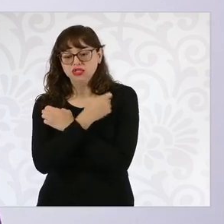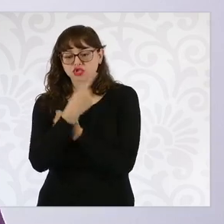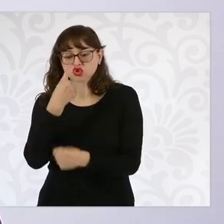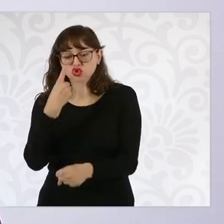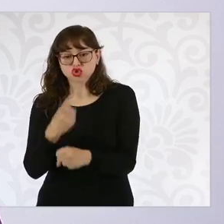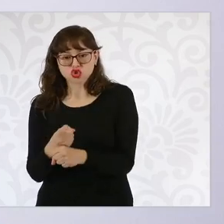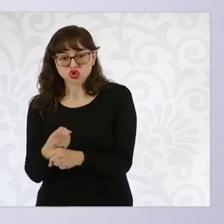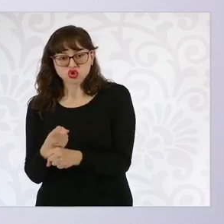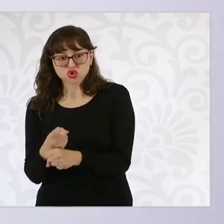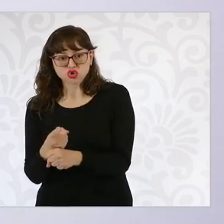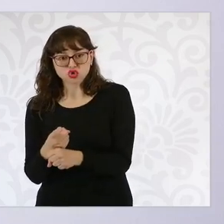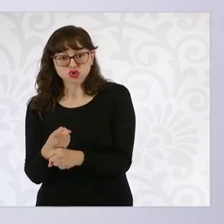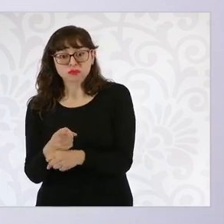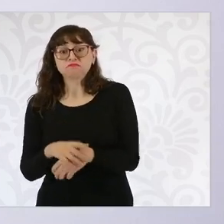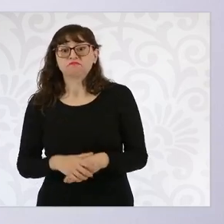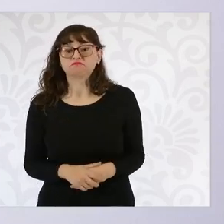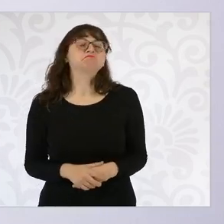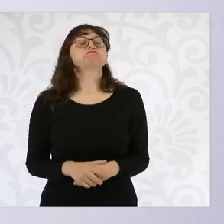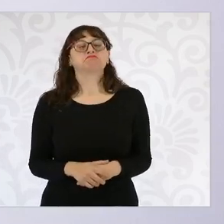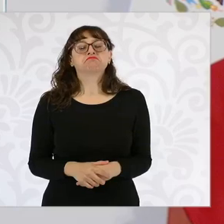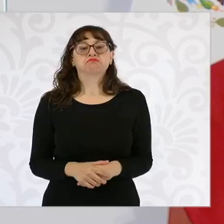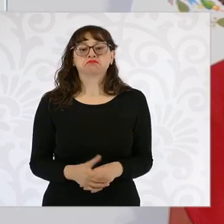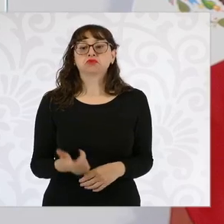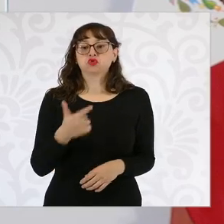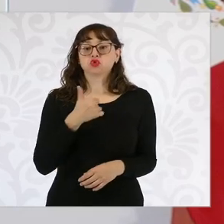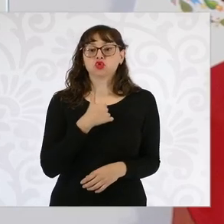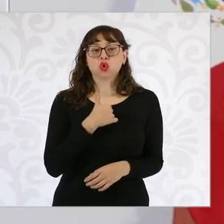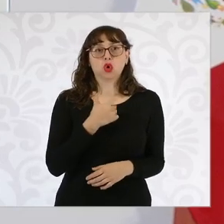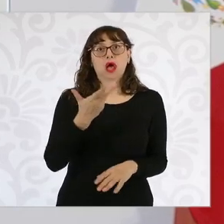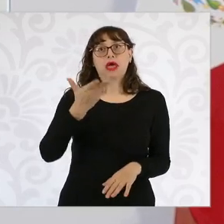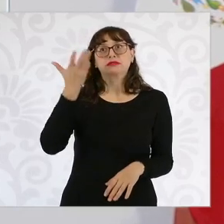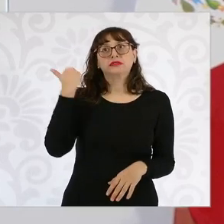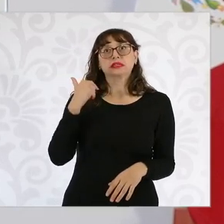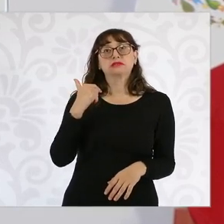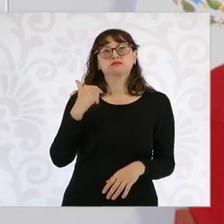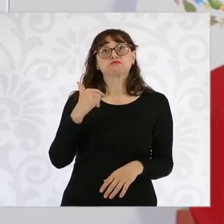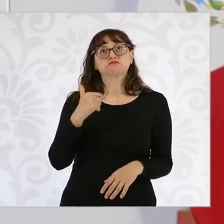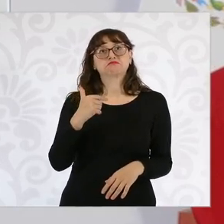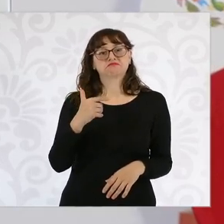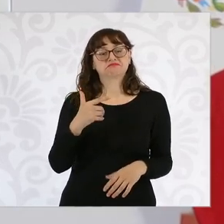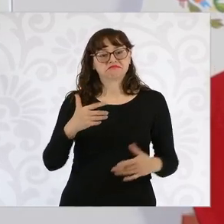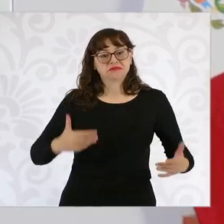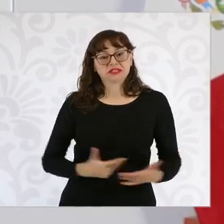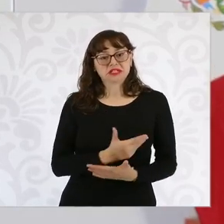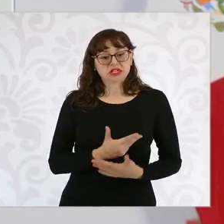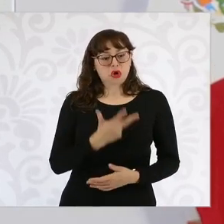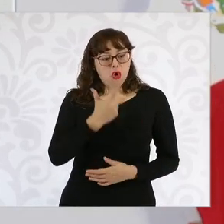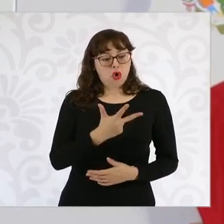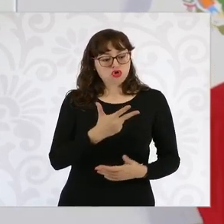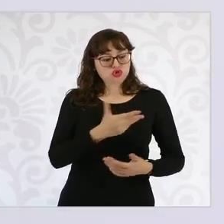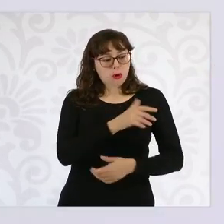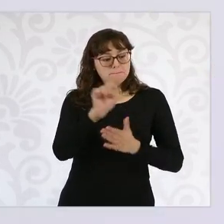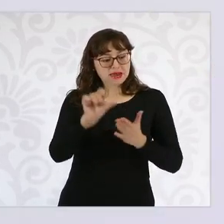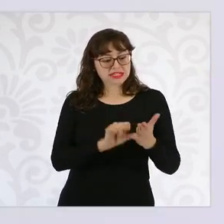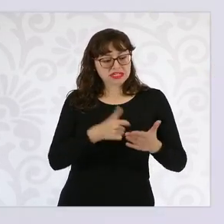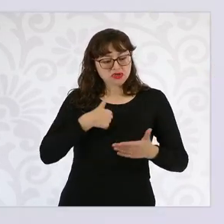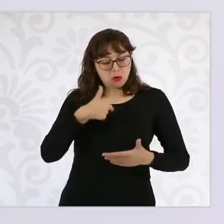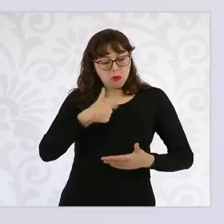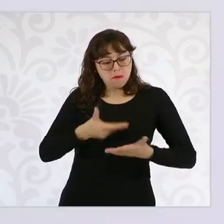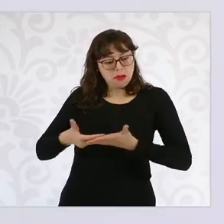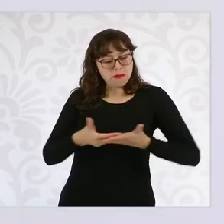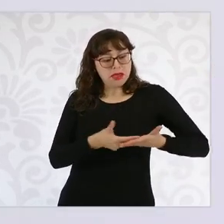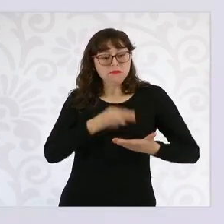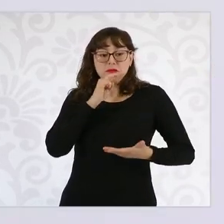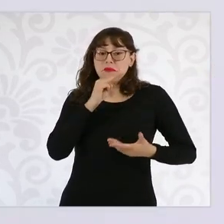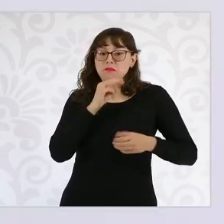Yo fui a guardería a los ocho meses, una guardería del Issste. Mi mamá trabajaba, mis hijos fueron a guardería del Seguro Social.